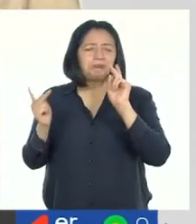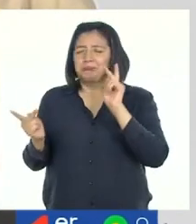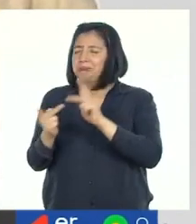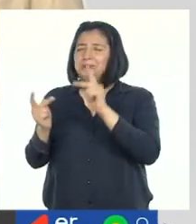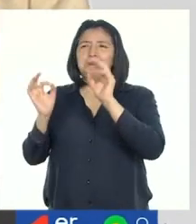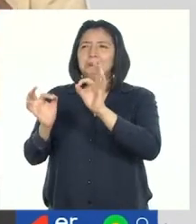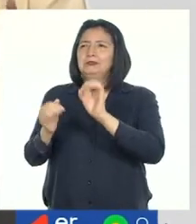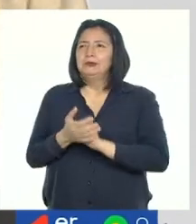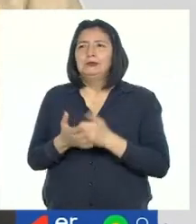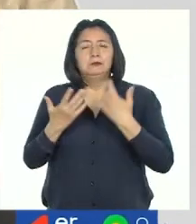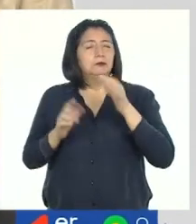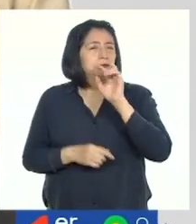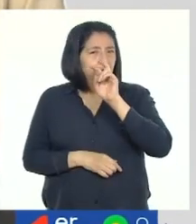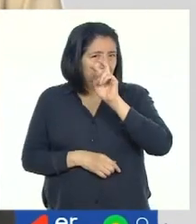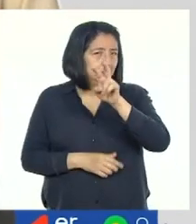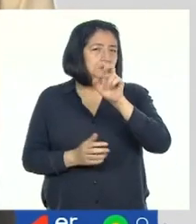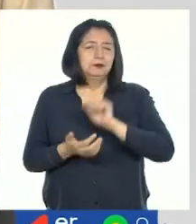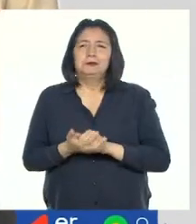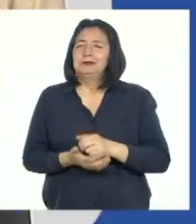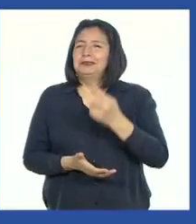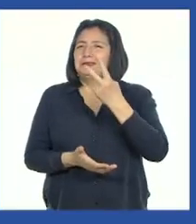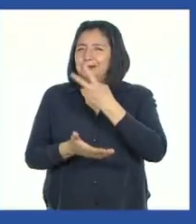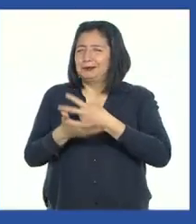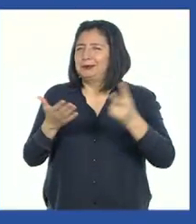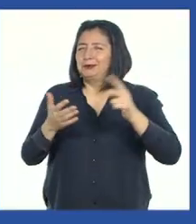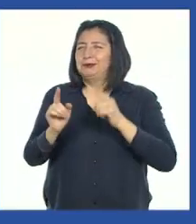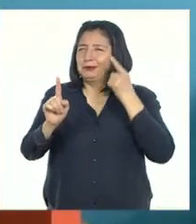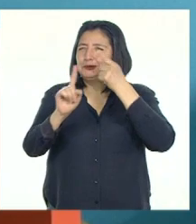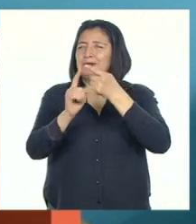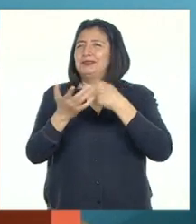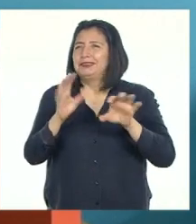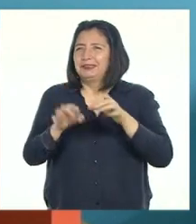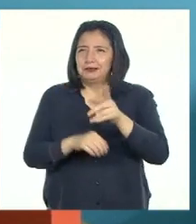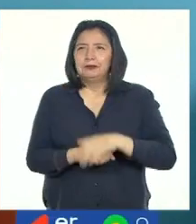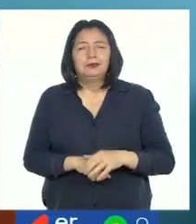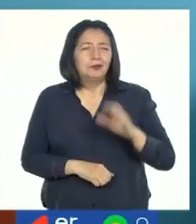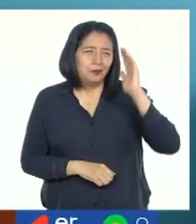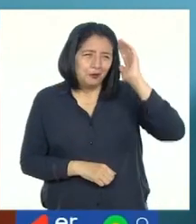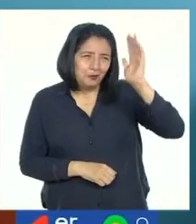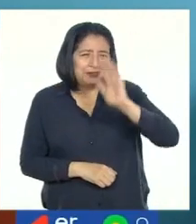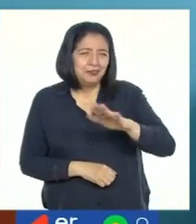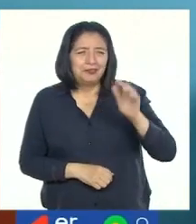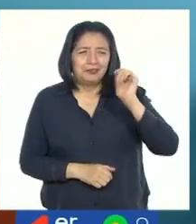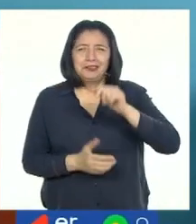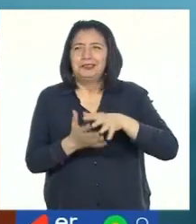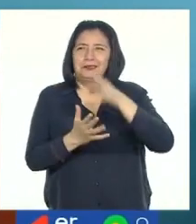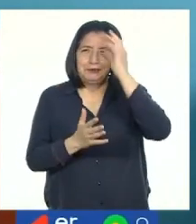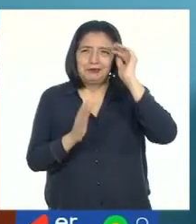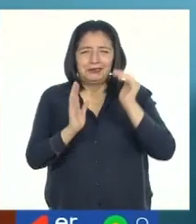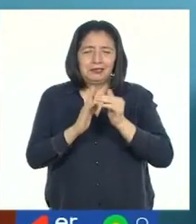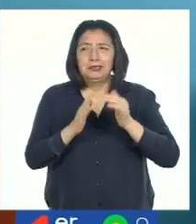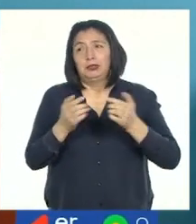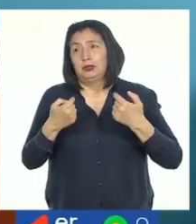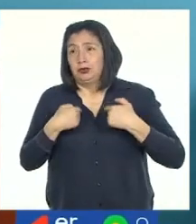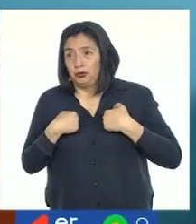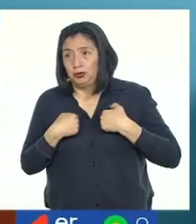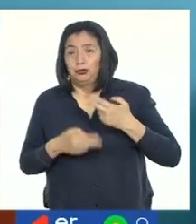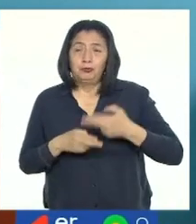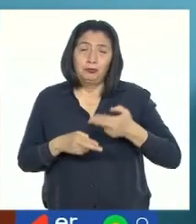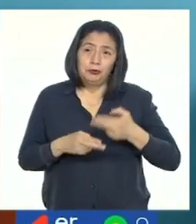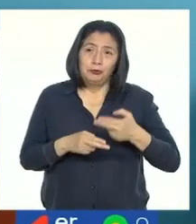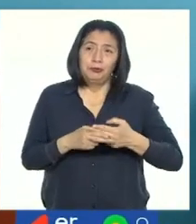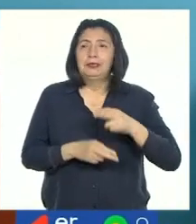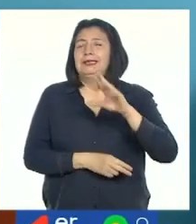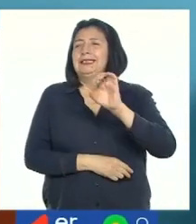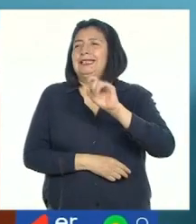¡Perfecto! Vamos a ver tu reto de las dos semanas. Hola, chicas y chicos de Aprendo en Casa. Mi nombre es